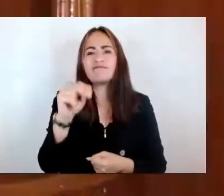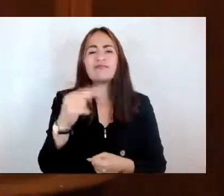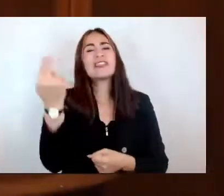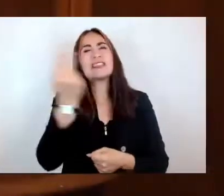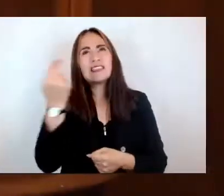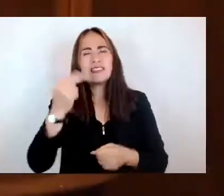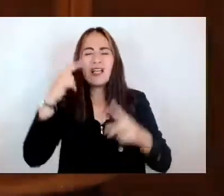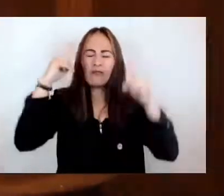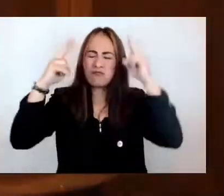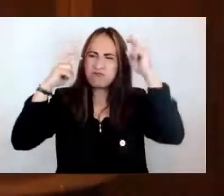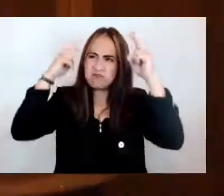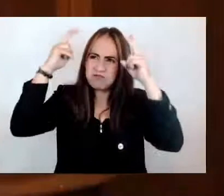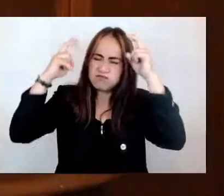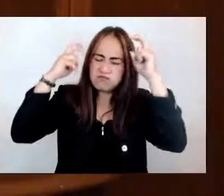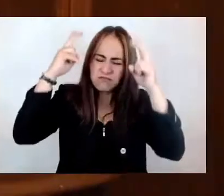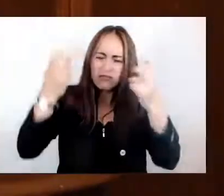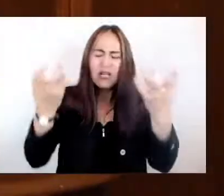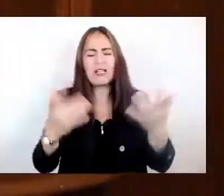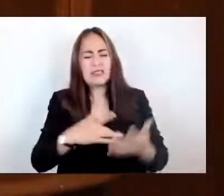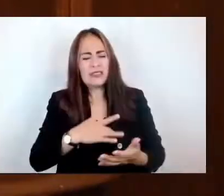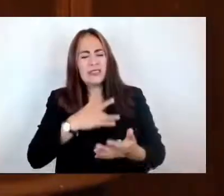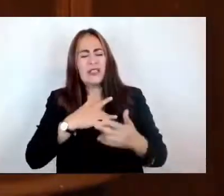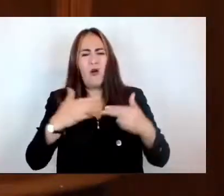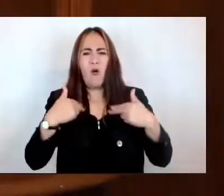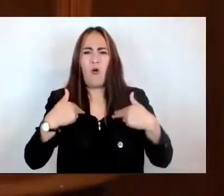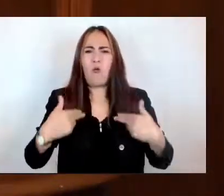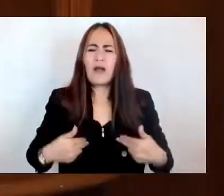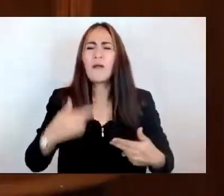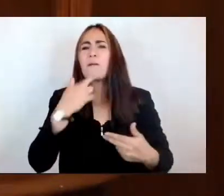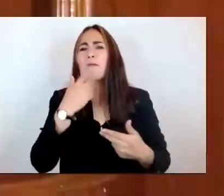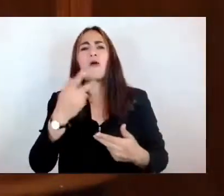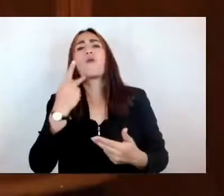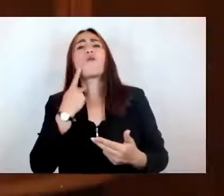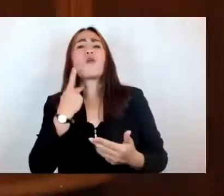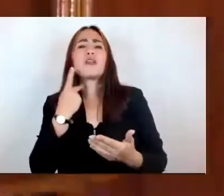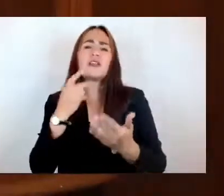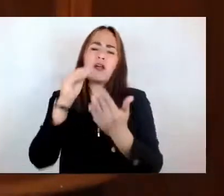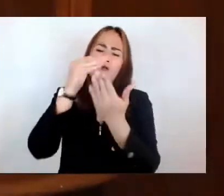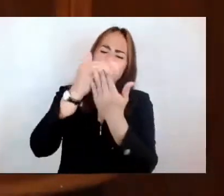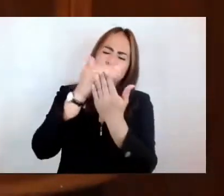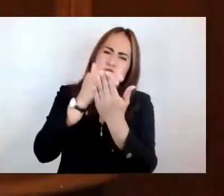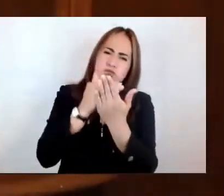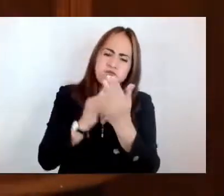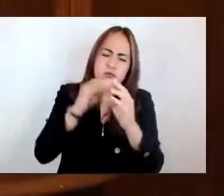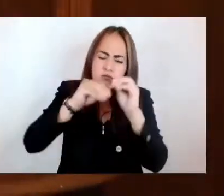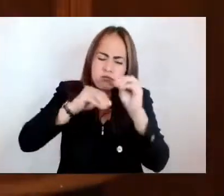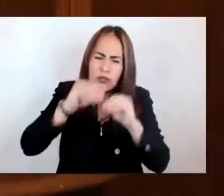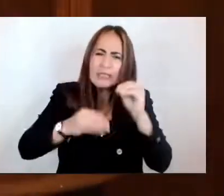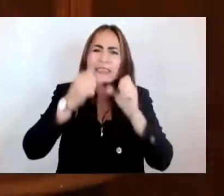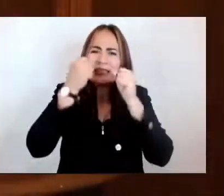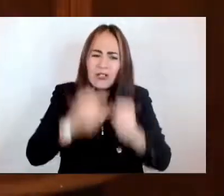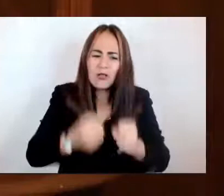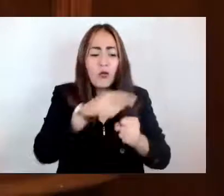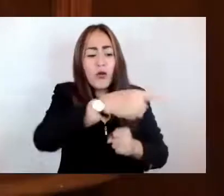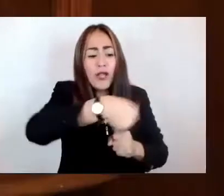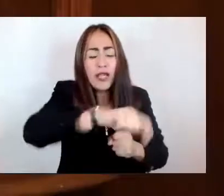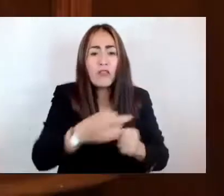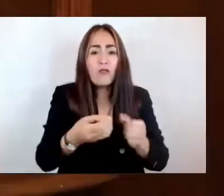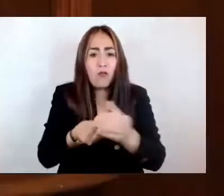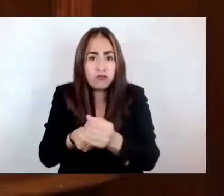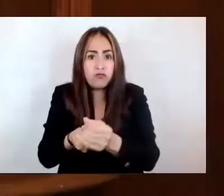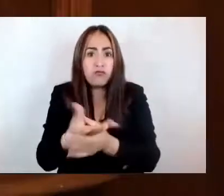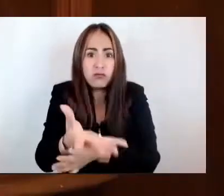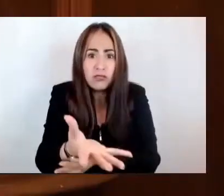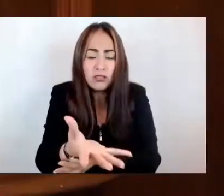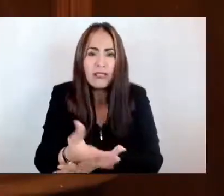humanitaria más y mejores políticas que garanticen que el egreso de ellas y ellos sea ciertamente